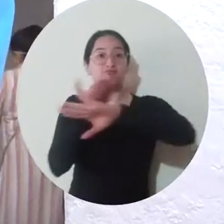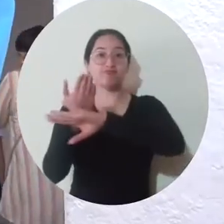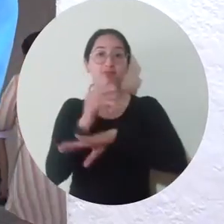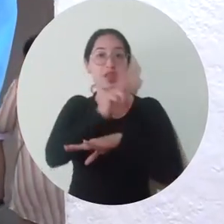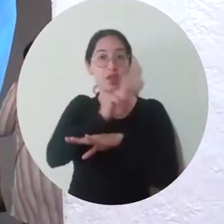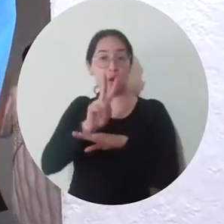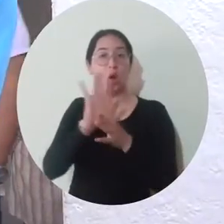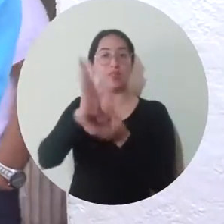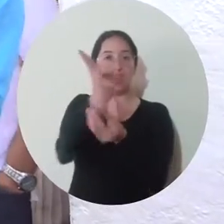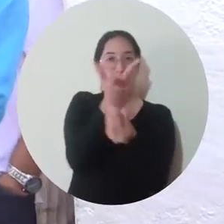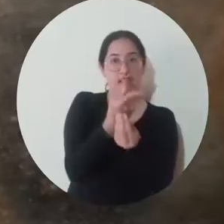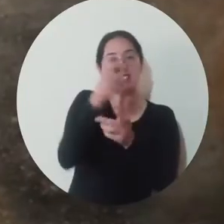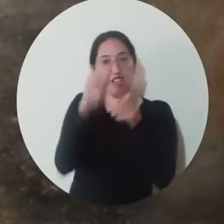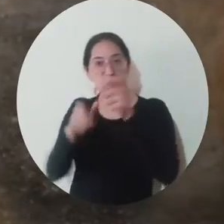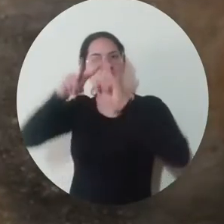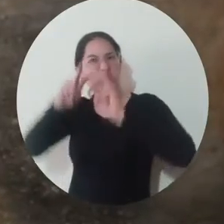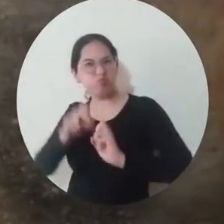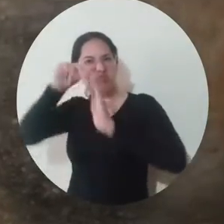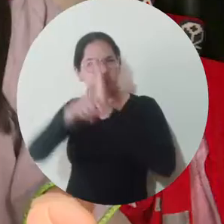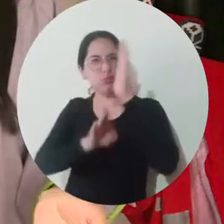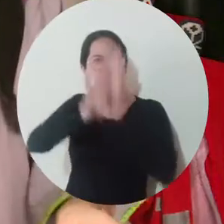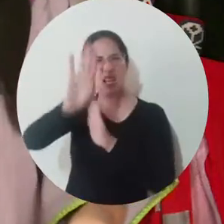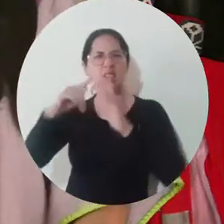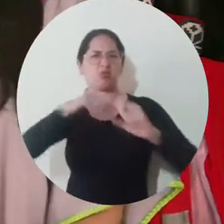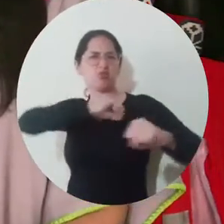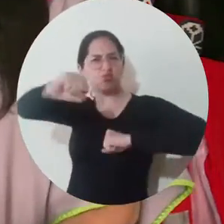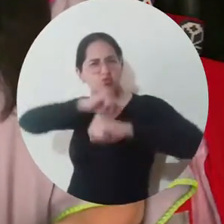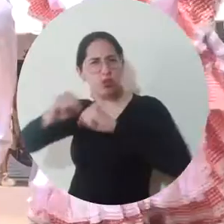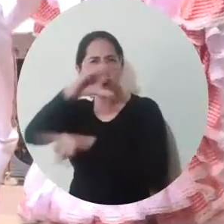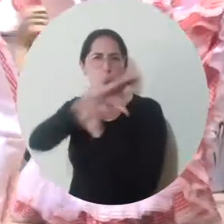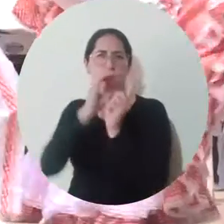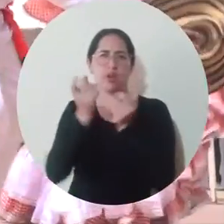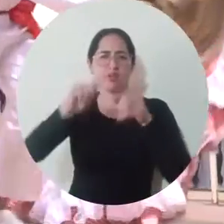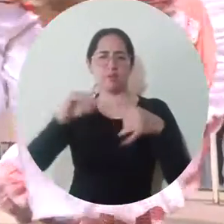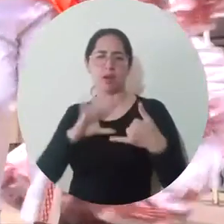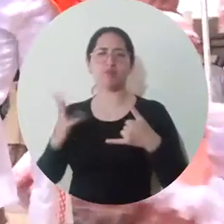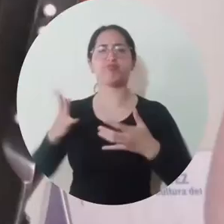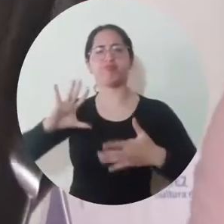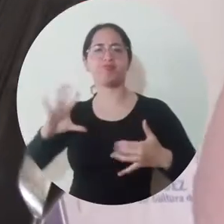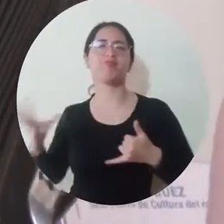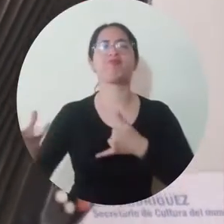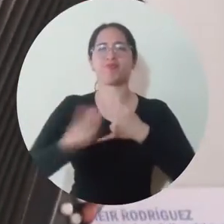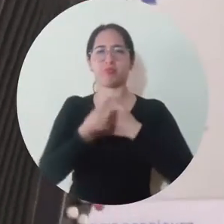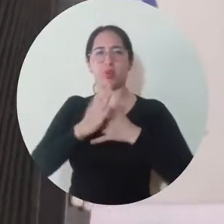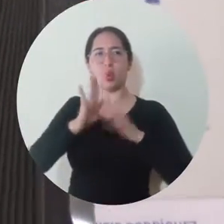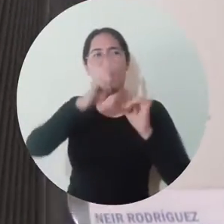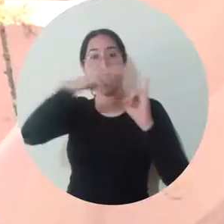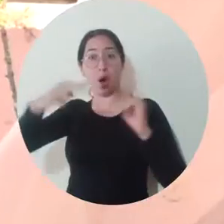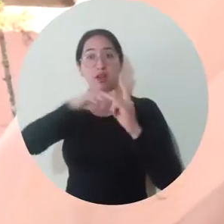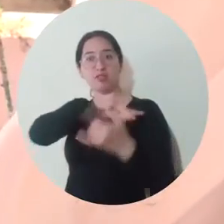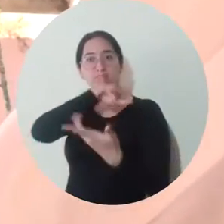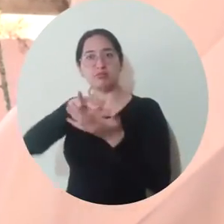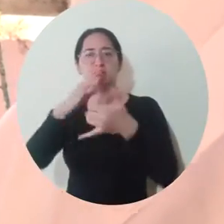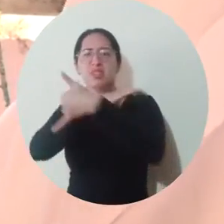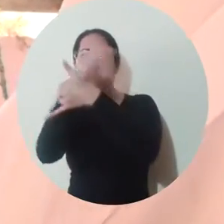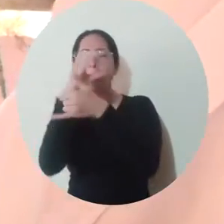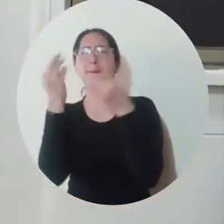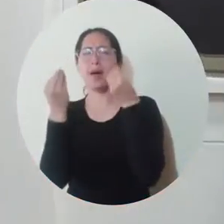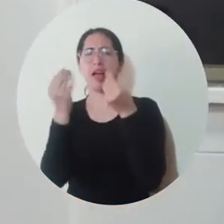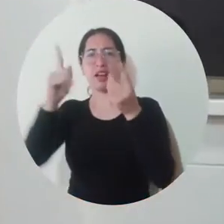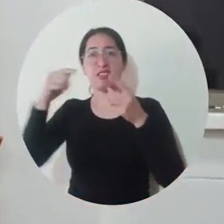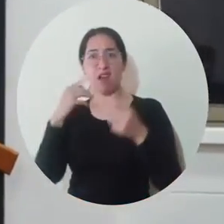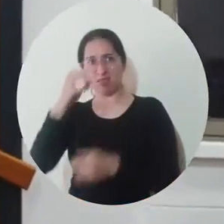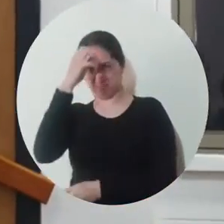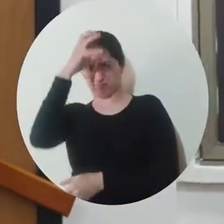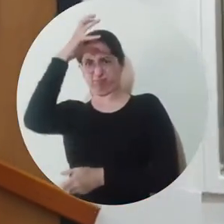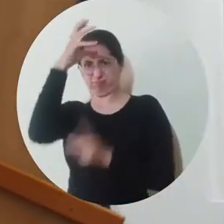22 iniciativas de artistas, investigadores, emprendedores, gestores culturales y patrimoniales de la Universidad de Magdalena llegarán al